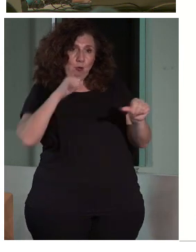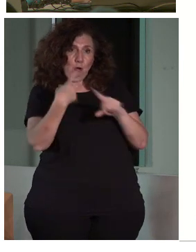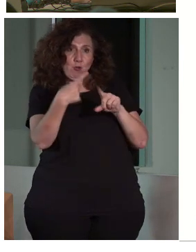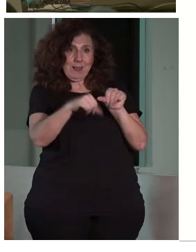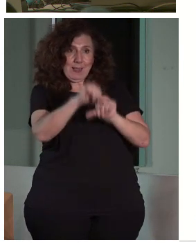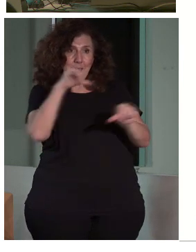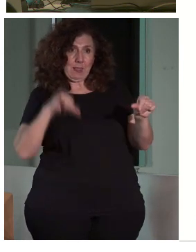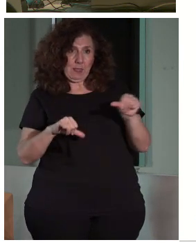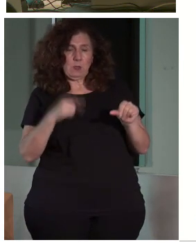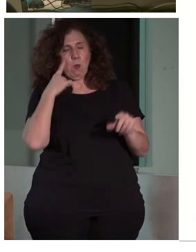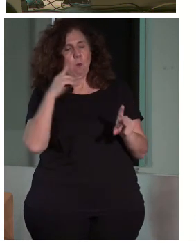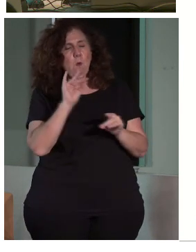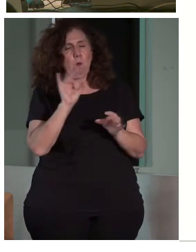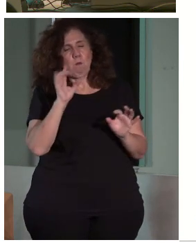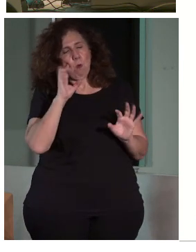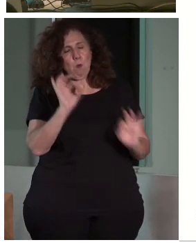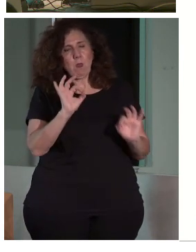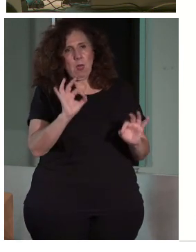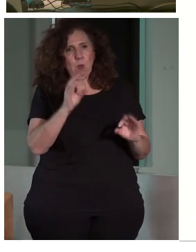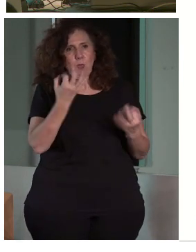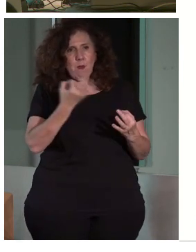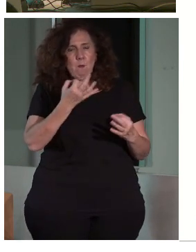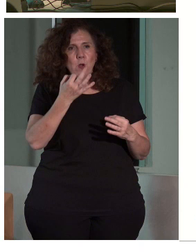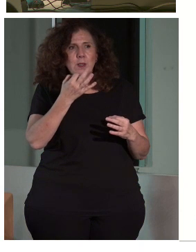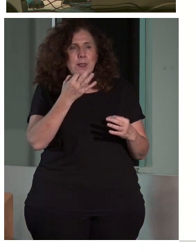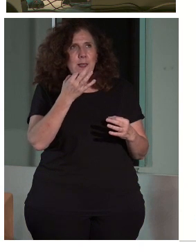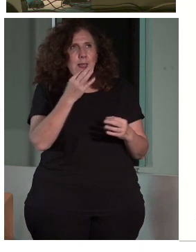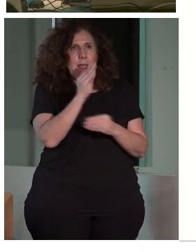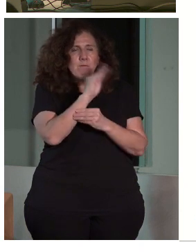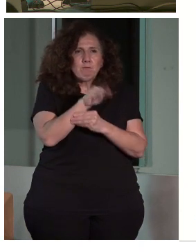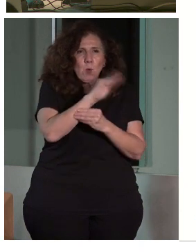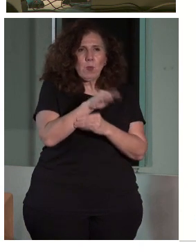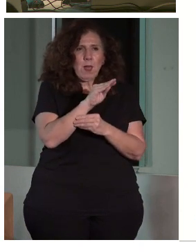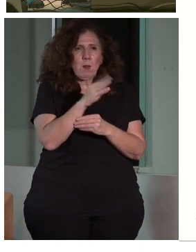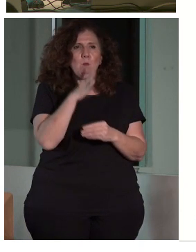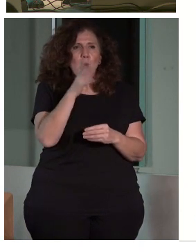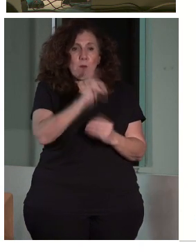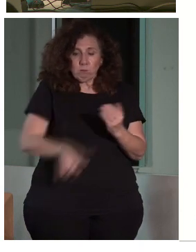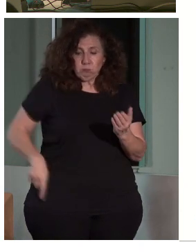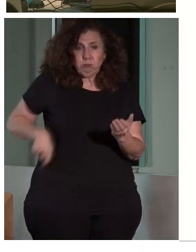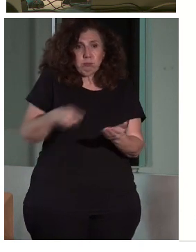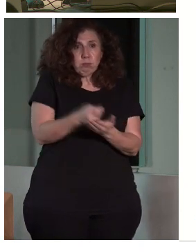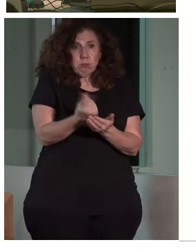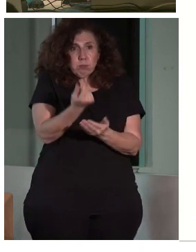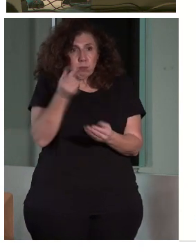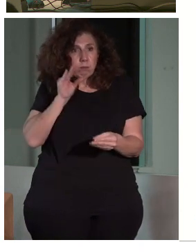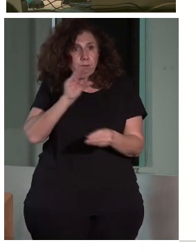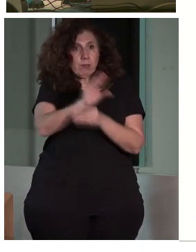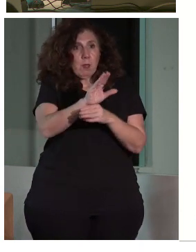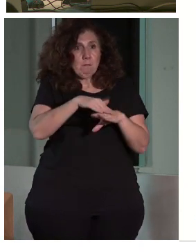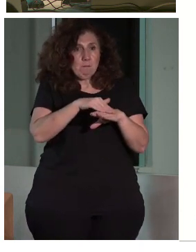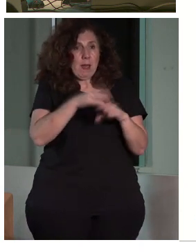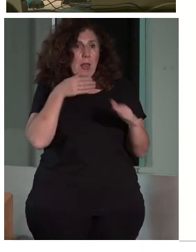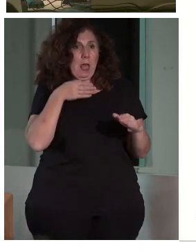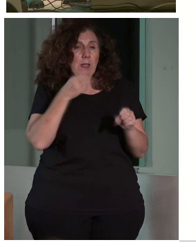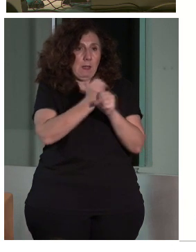importante a la hora de intervenir en accesibilidad. Y, sobre todo, pensar que no solamente es la inversión que hacemos cuando estamos llevando a cabo esa